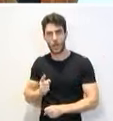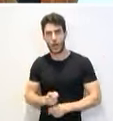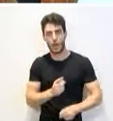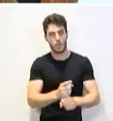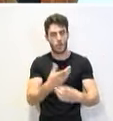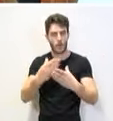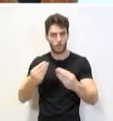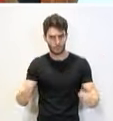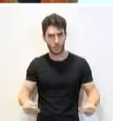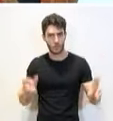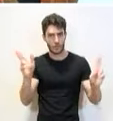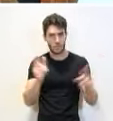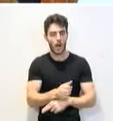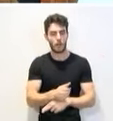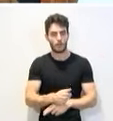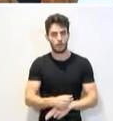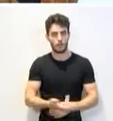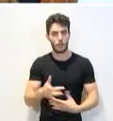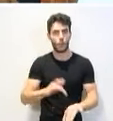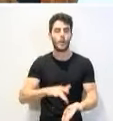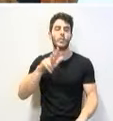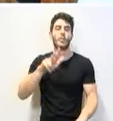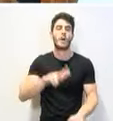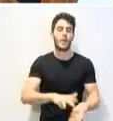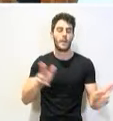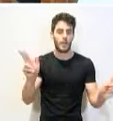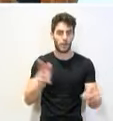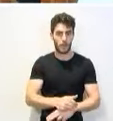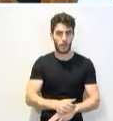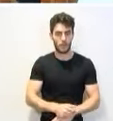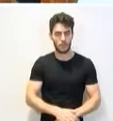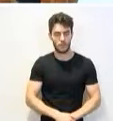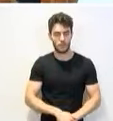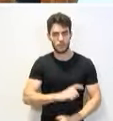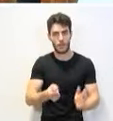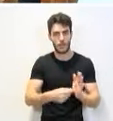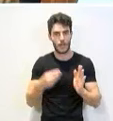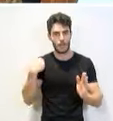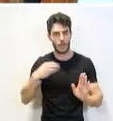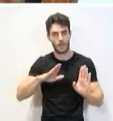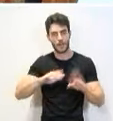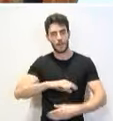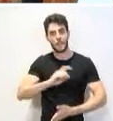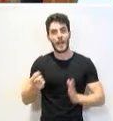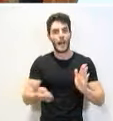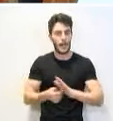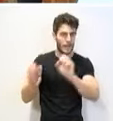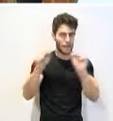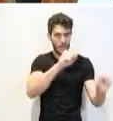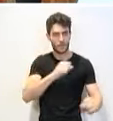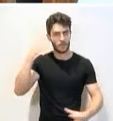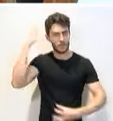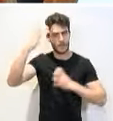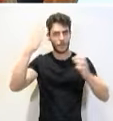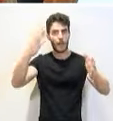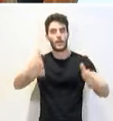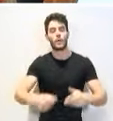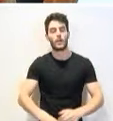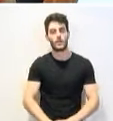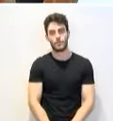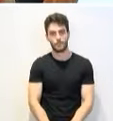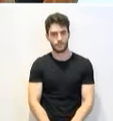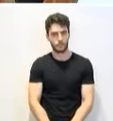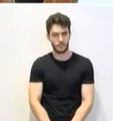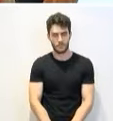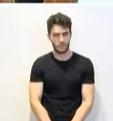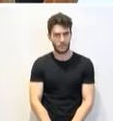cesar a partir del momento en que se apruebe la derogación de esta ley. Y no habrá ninguna ley que proteja a los animales en nuestra